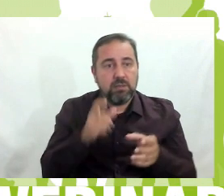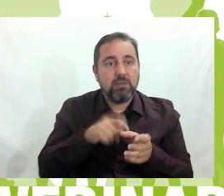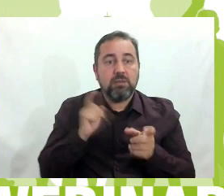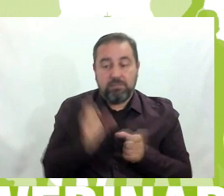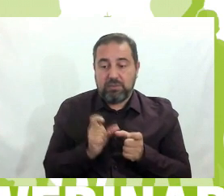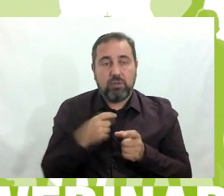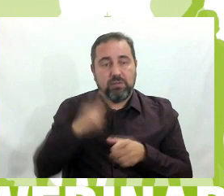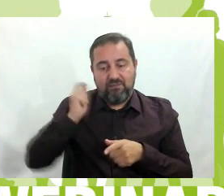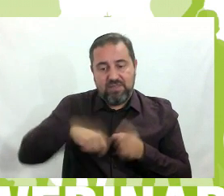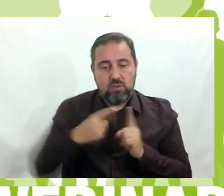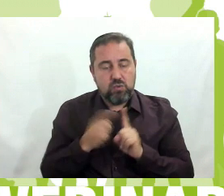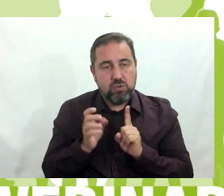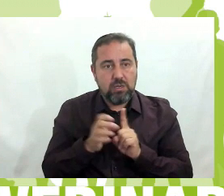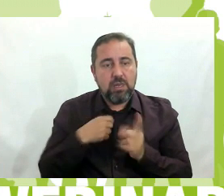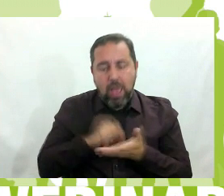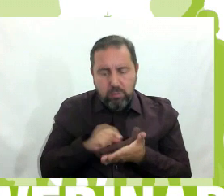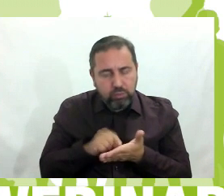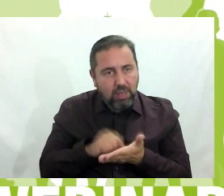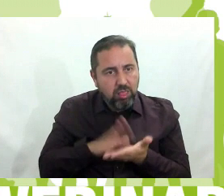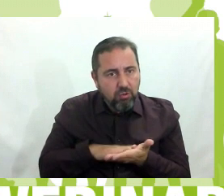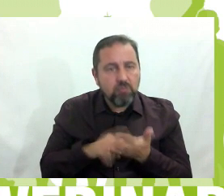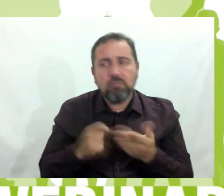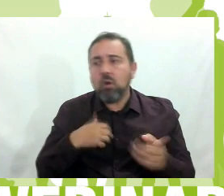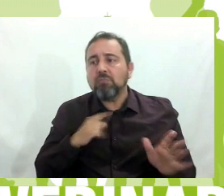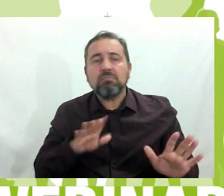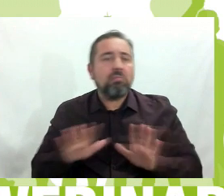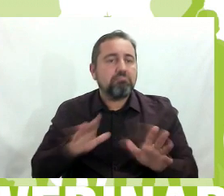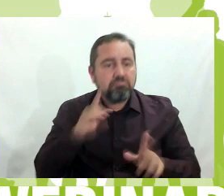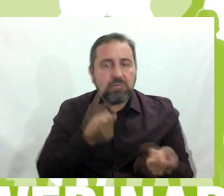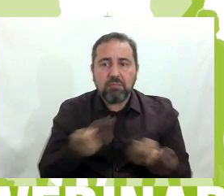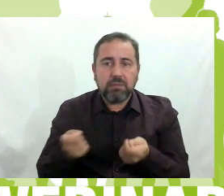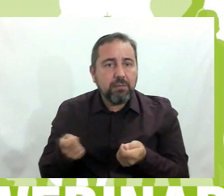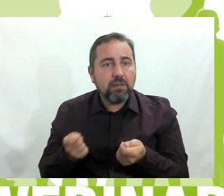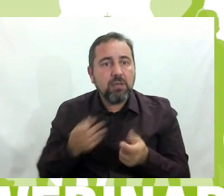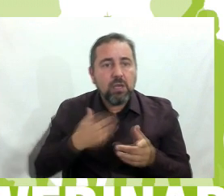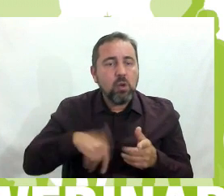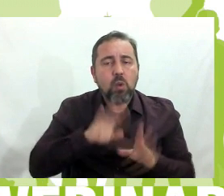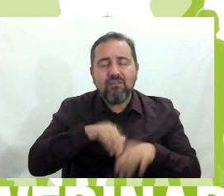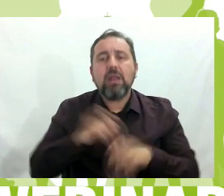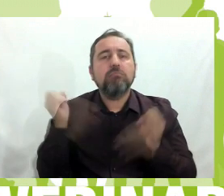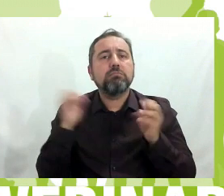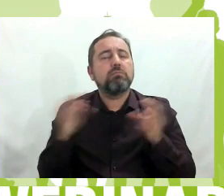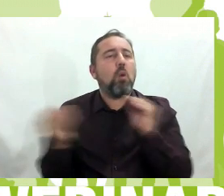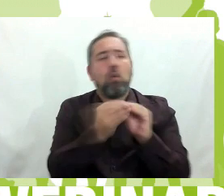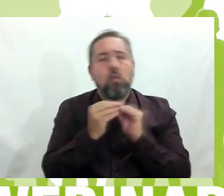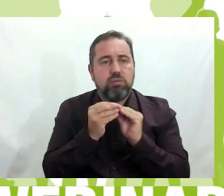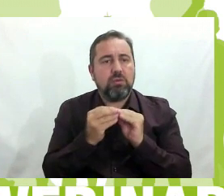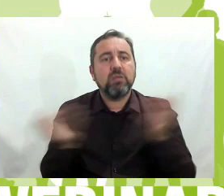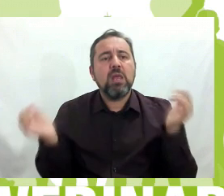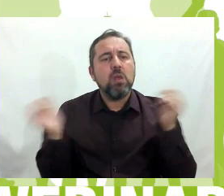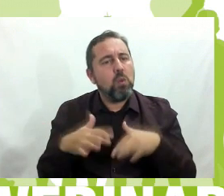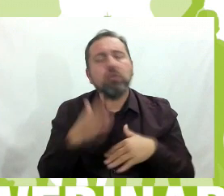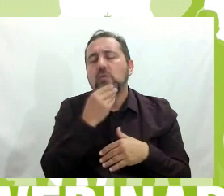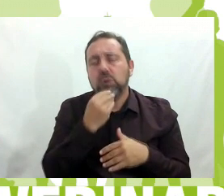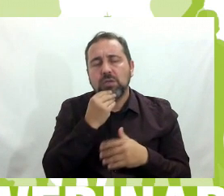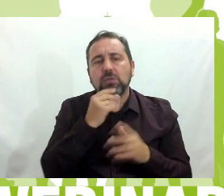queda fija en el grupo apuntando y un poco dinamizando y luego se pone todo en común. La verdad es que fue un encuentro muy bonito donde quedó muy